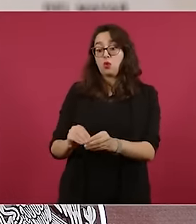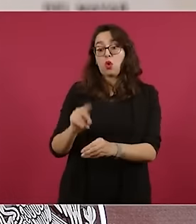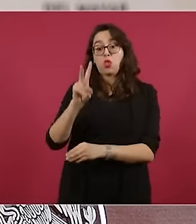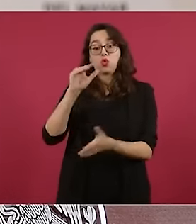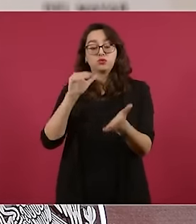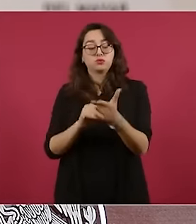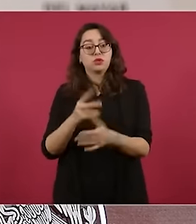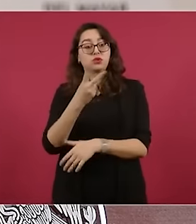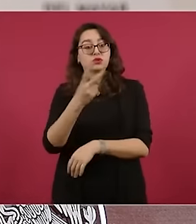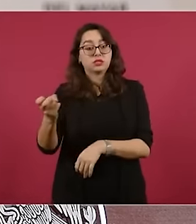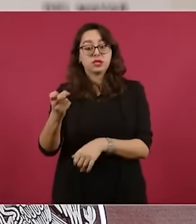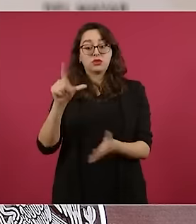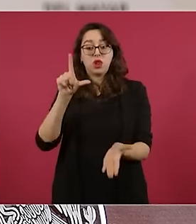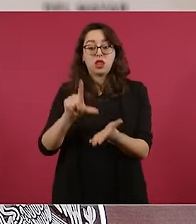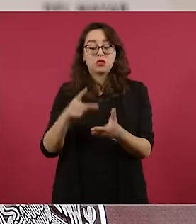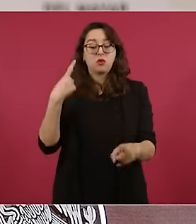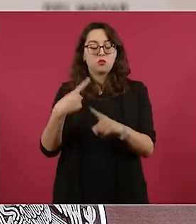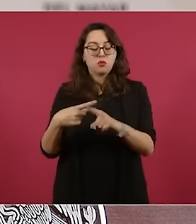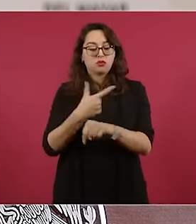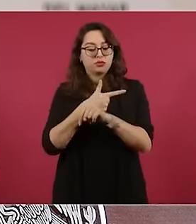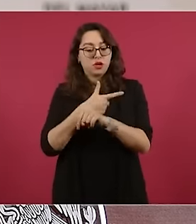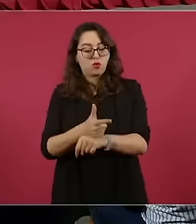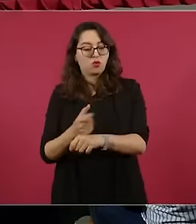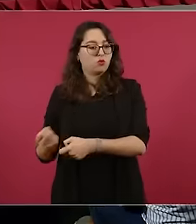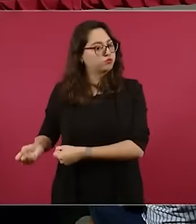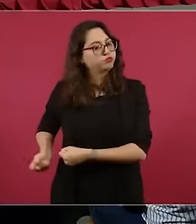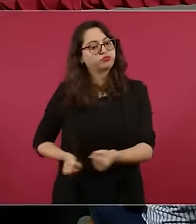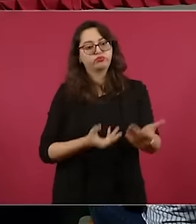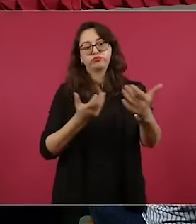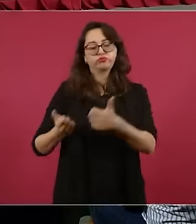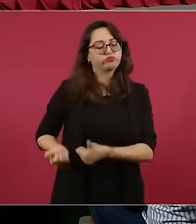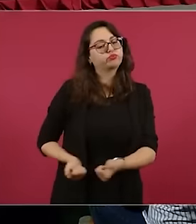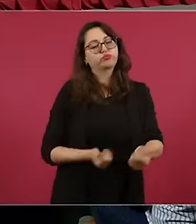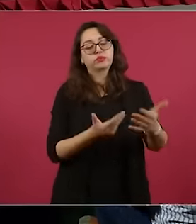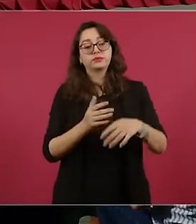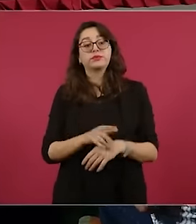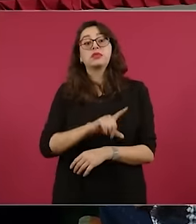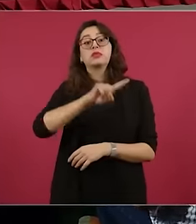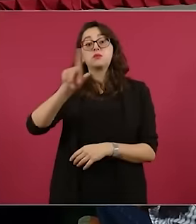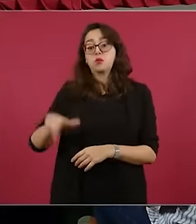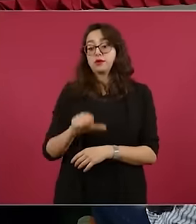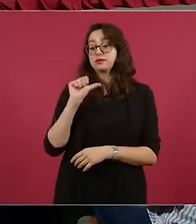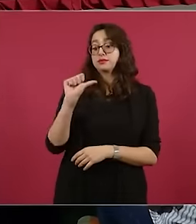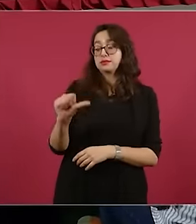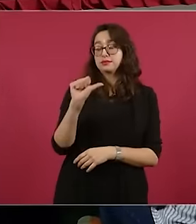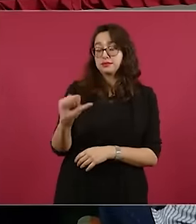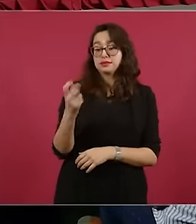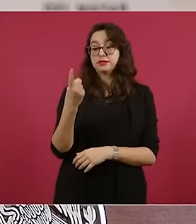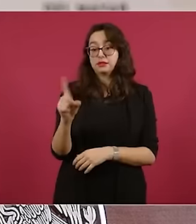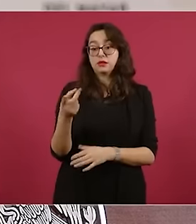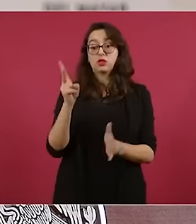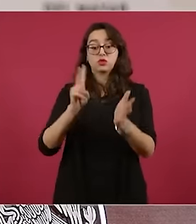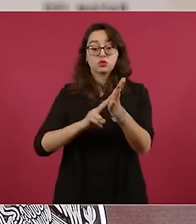segundo a la planta potabilizadora de San Roque. El presidente el 16 de diciembre de 2023